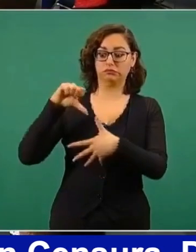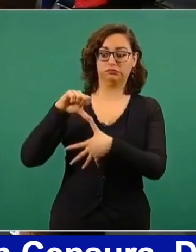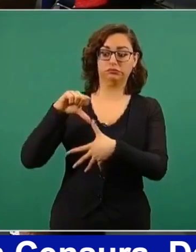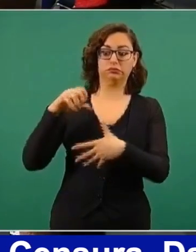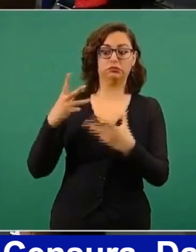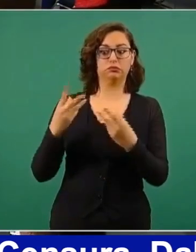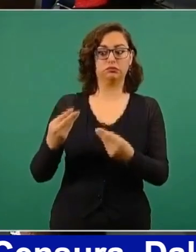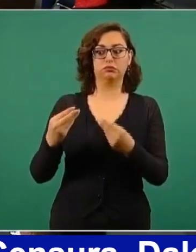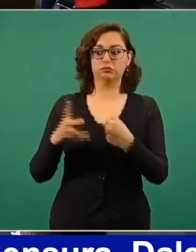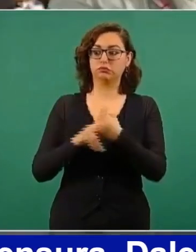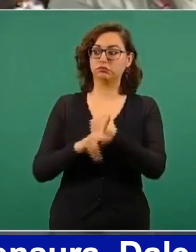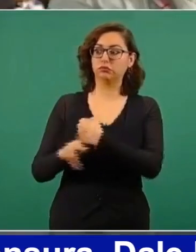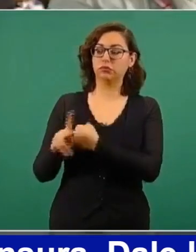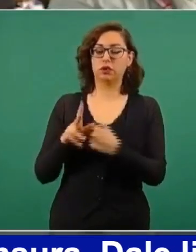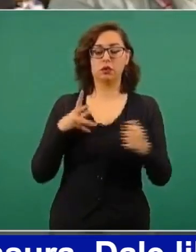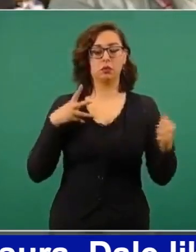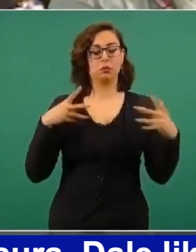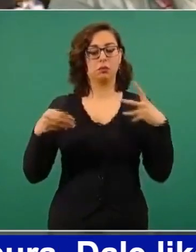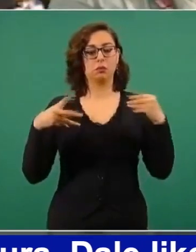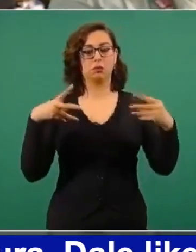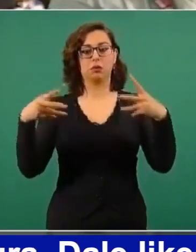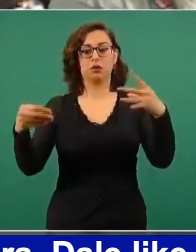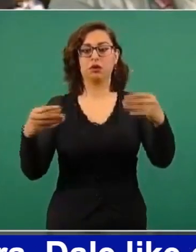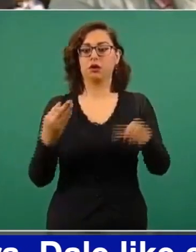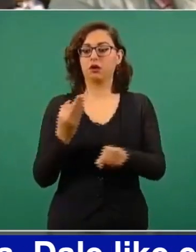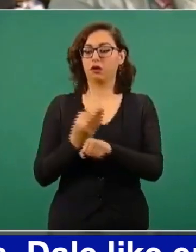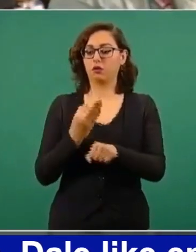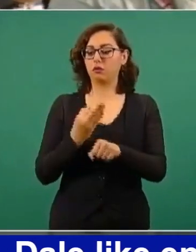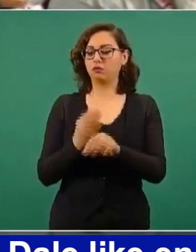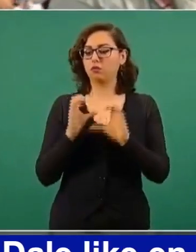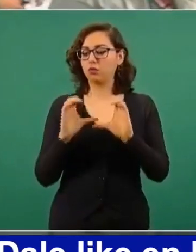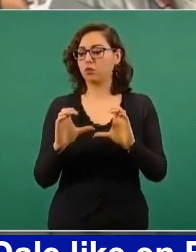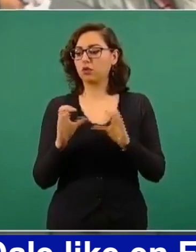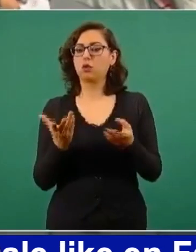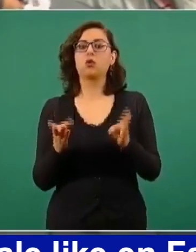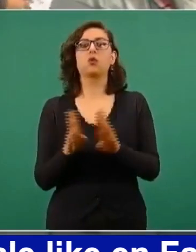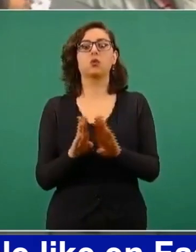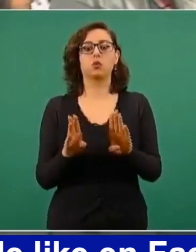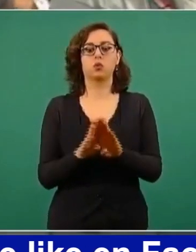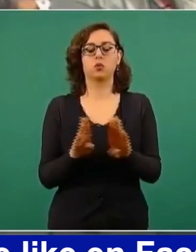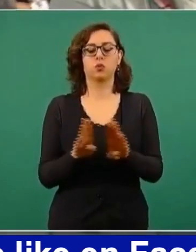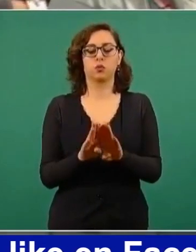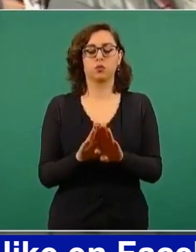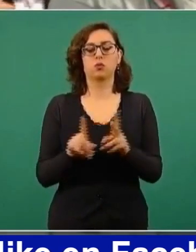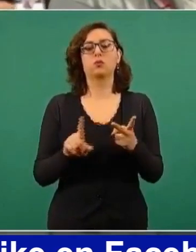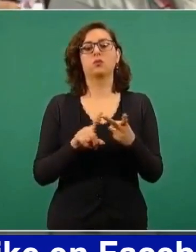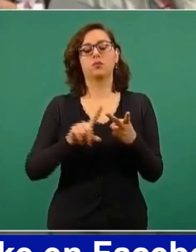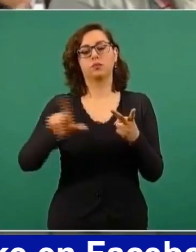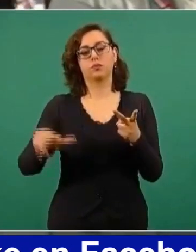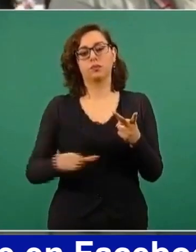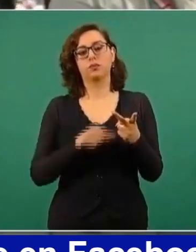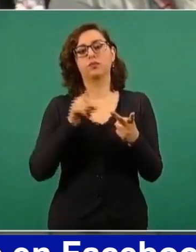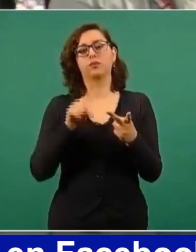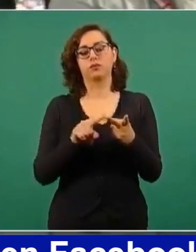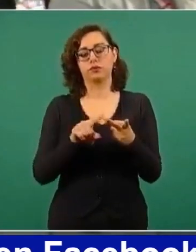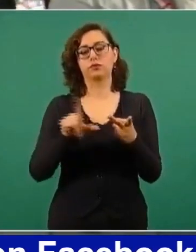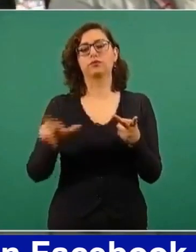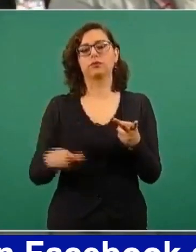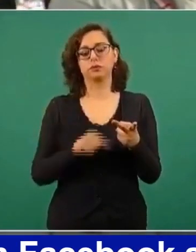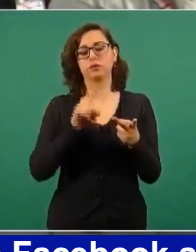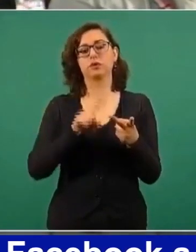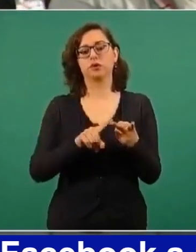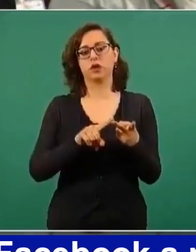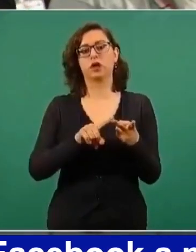Y luego, también, ¿qué previsiones están tomando, por supuesto? Y luego, nosotros hemos estado…